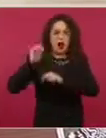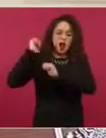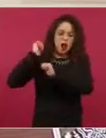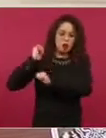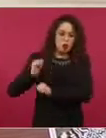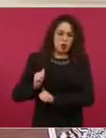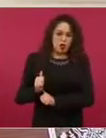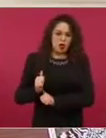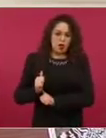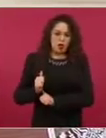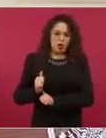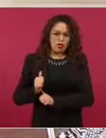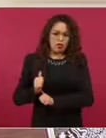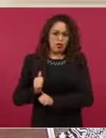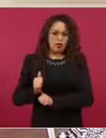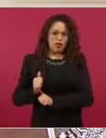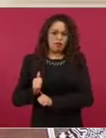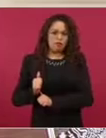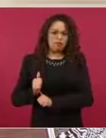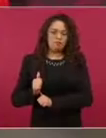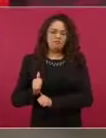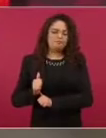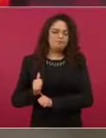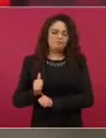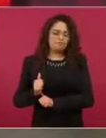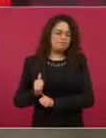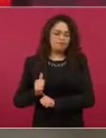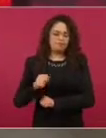eliminarse.